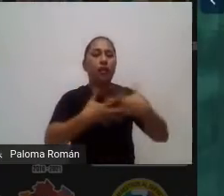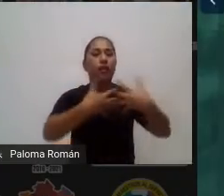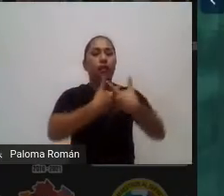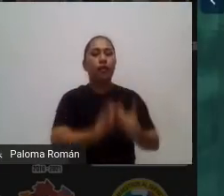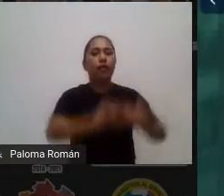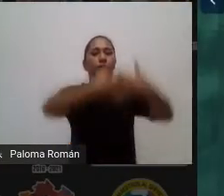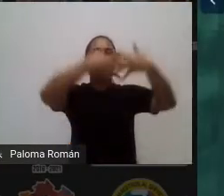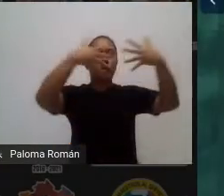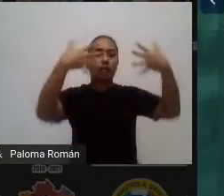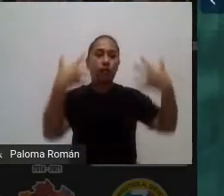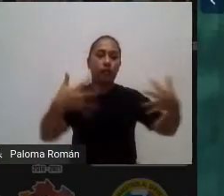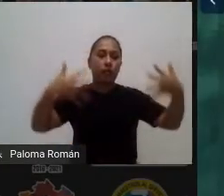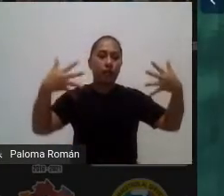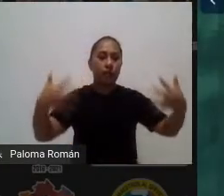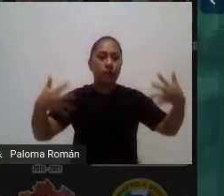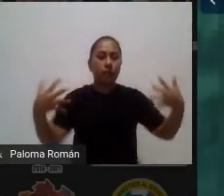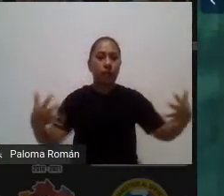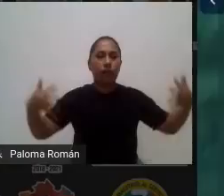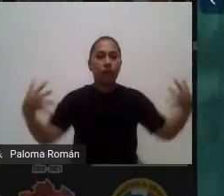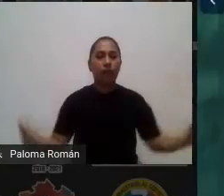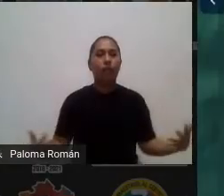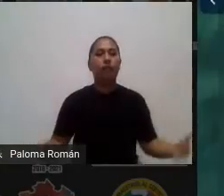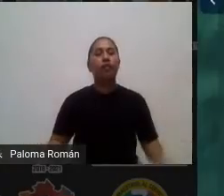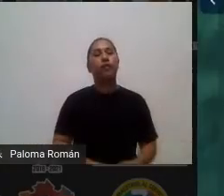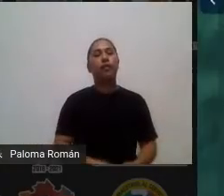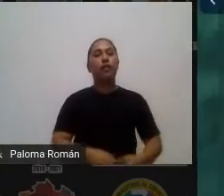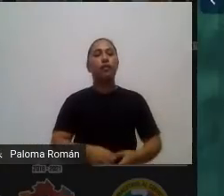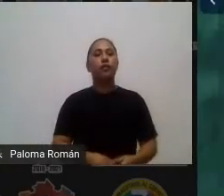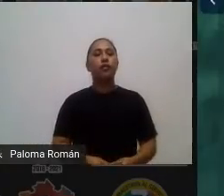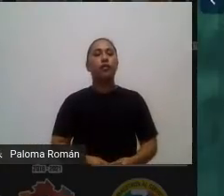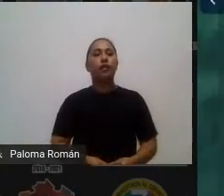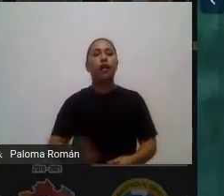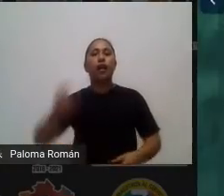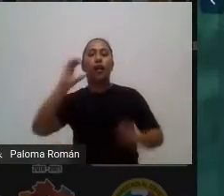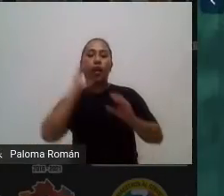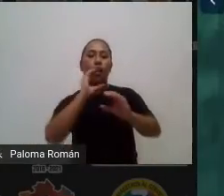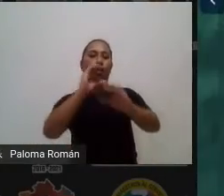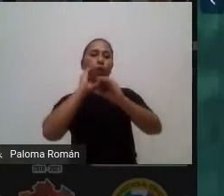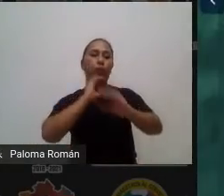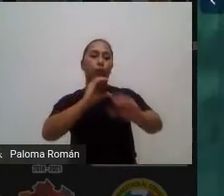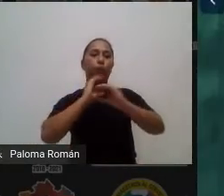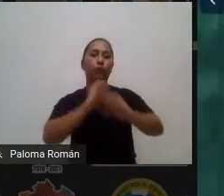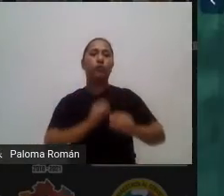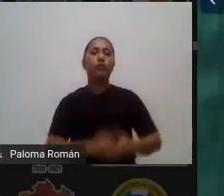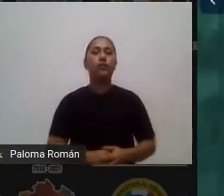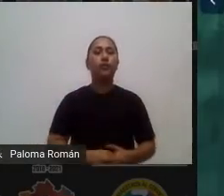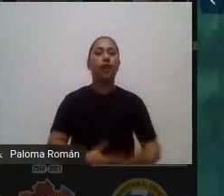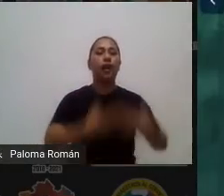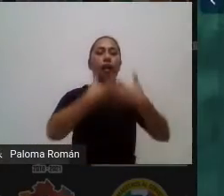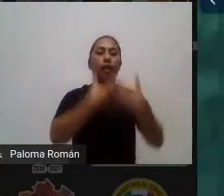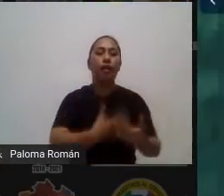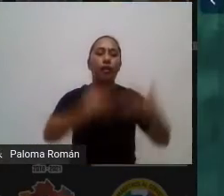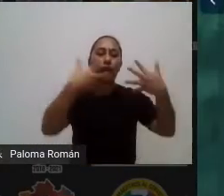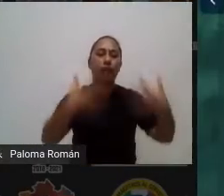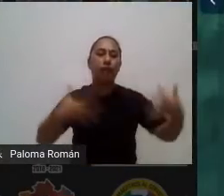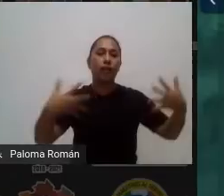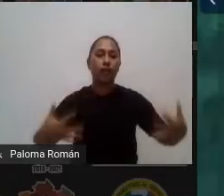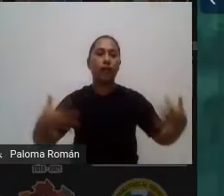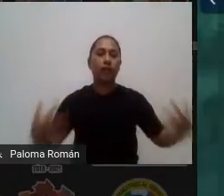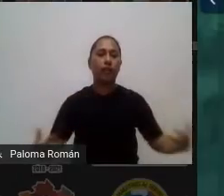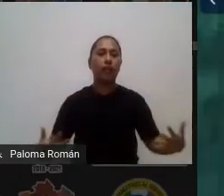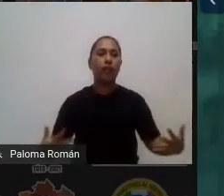información maestros pero también redes de convivencia sí y por supuesto los